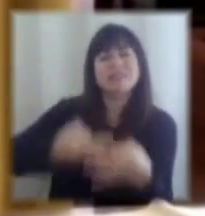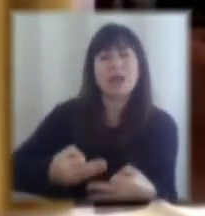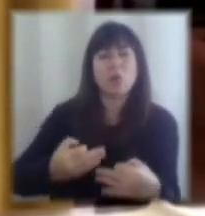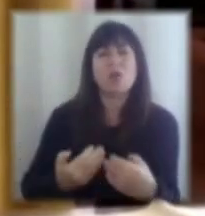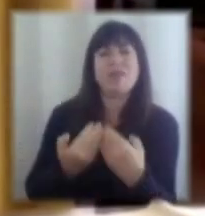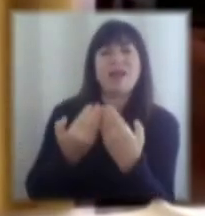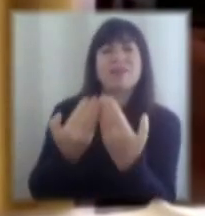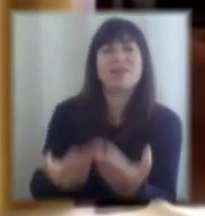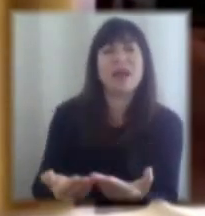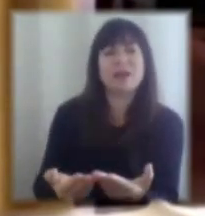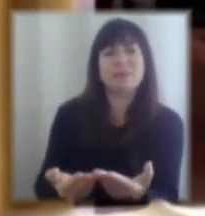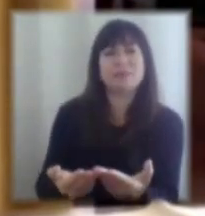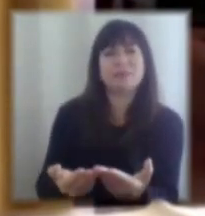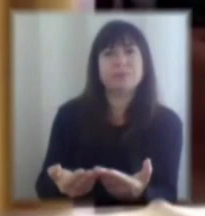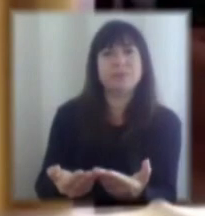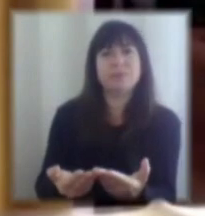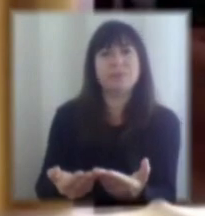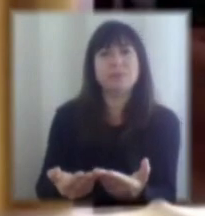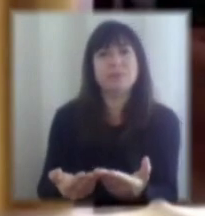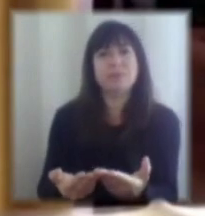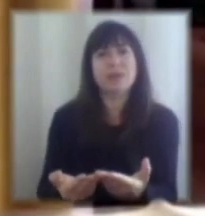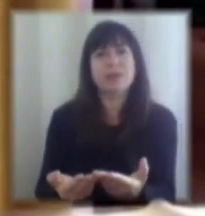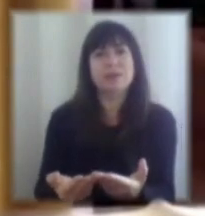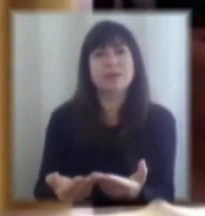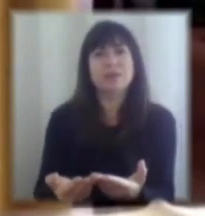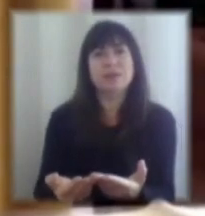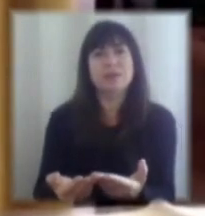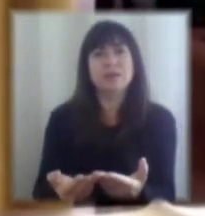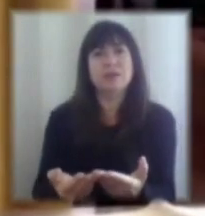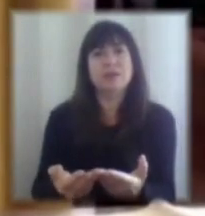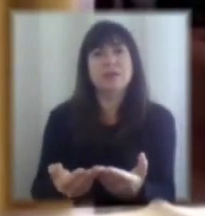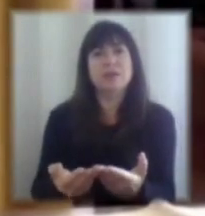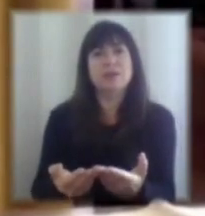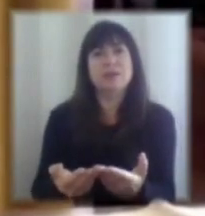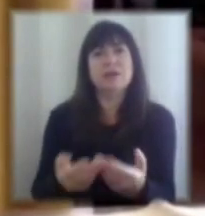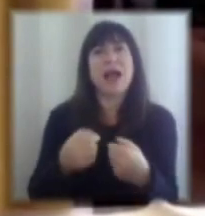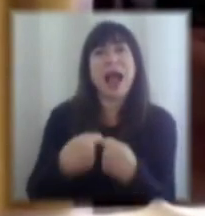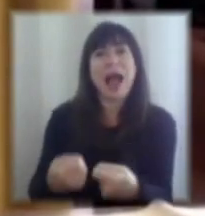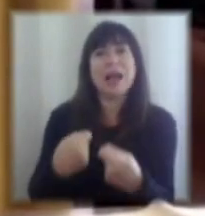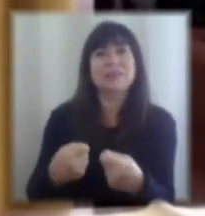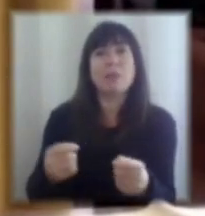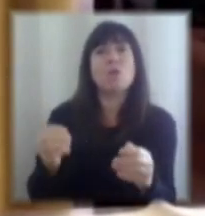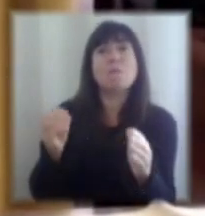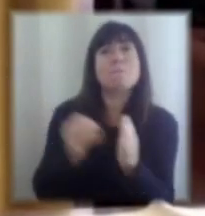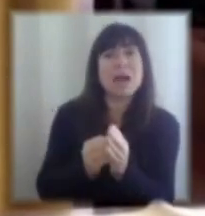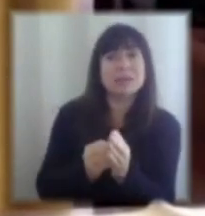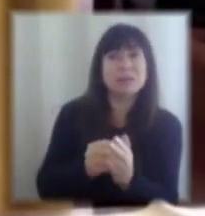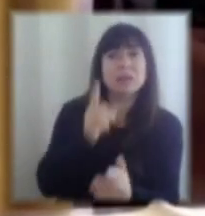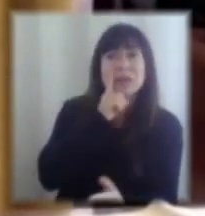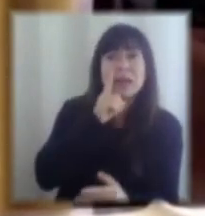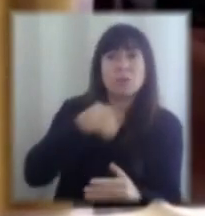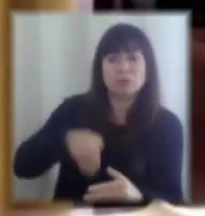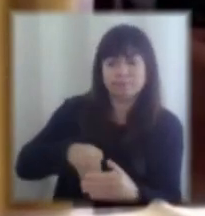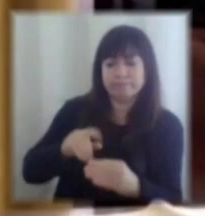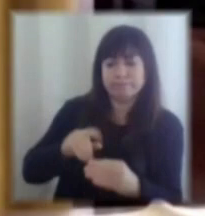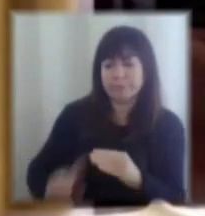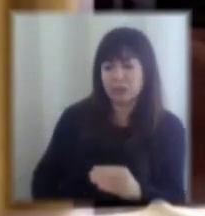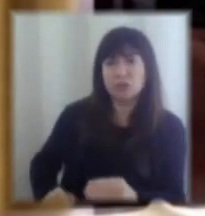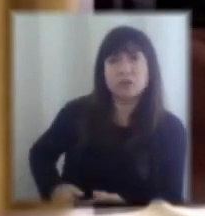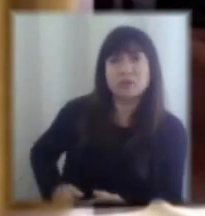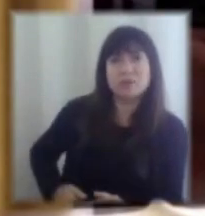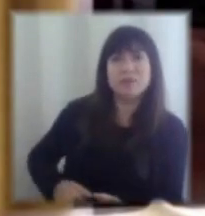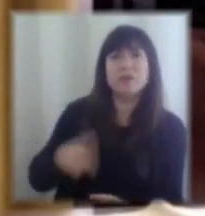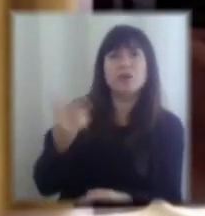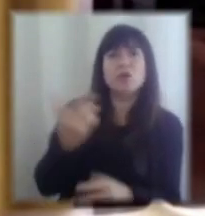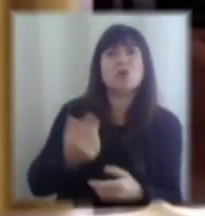corresponde que tú gastes más de lo que tienes, es lo que está pasando hoy día, pero de forma permanente tú asegures que no